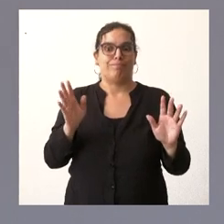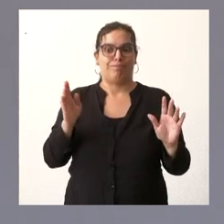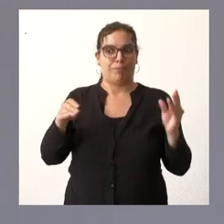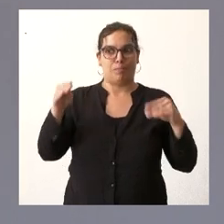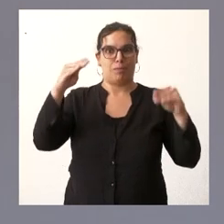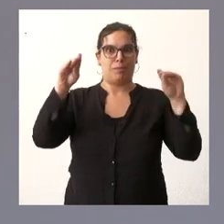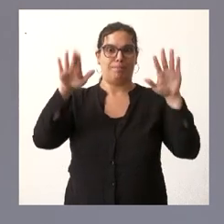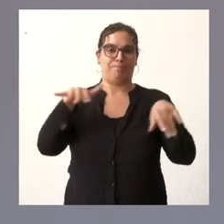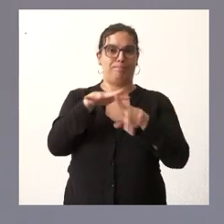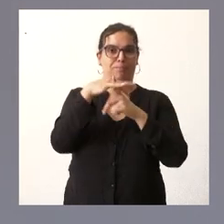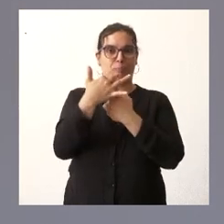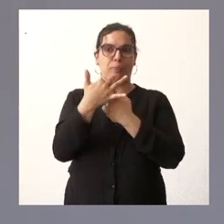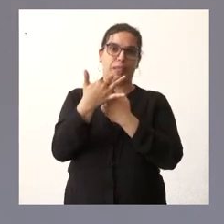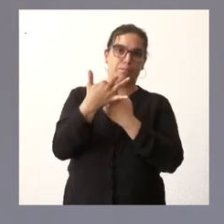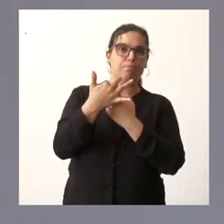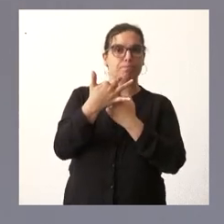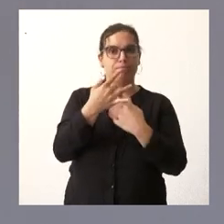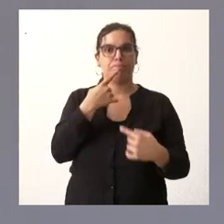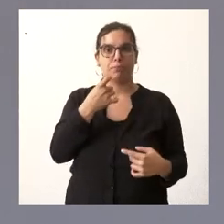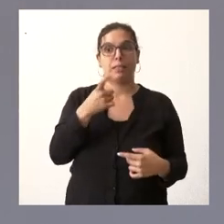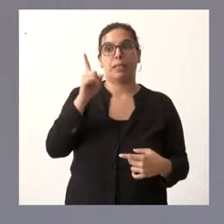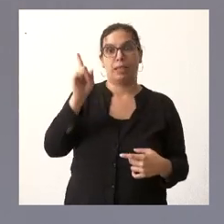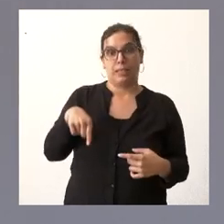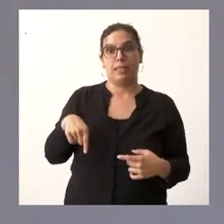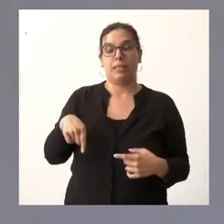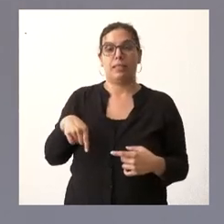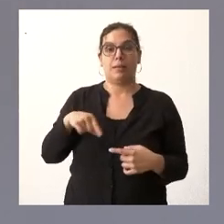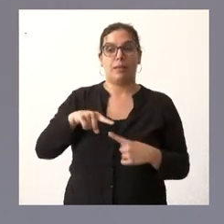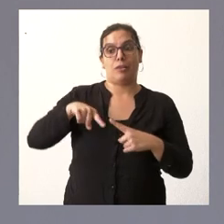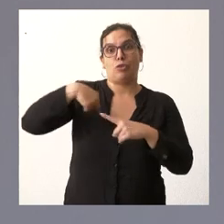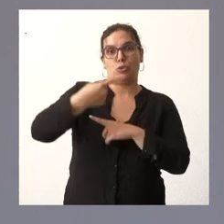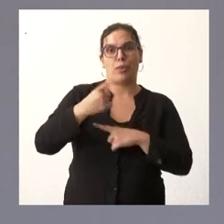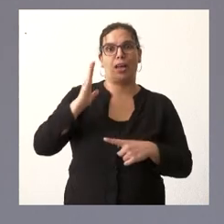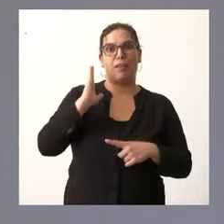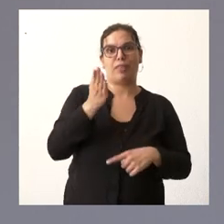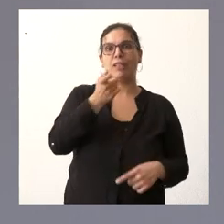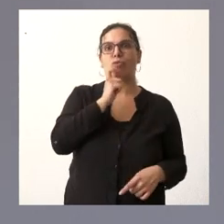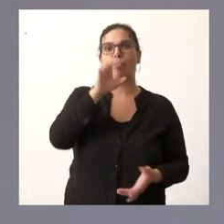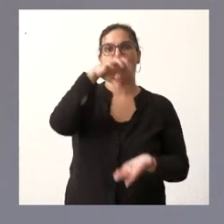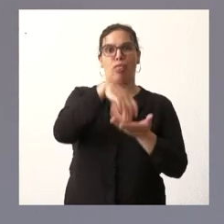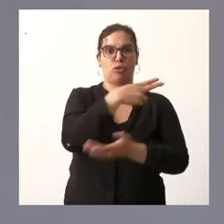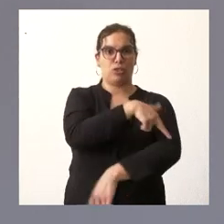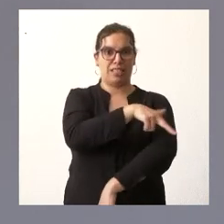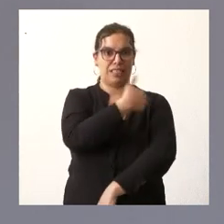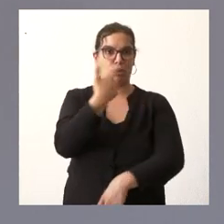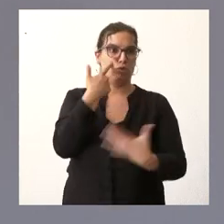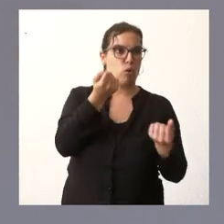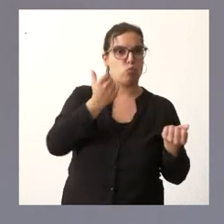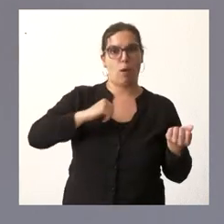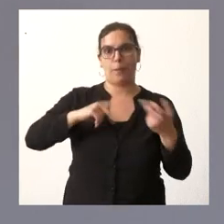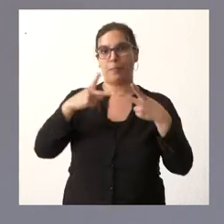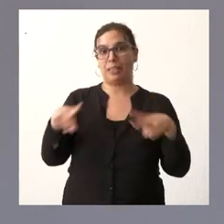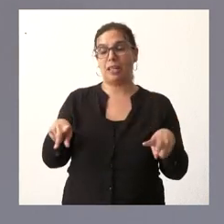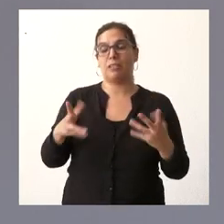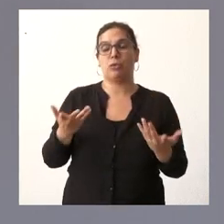por COVID y se une también el impacto que puede tener en los centros sanitarios la situación de mayor incidencia por COVID